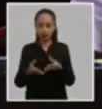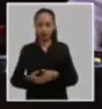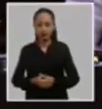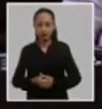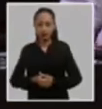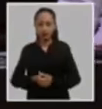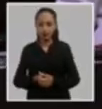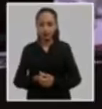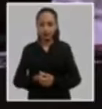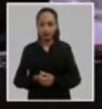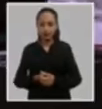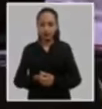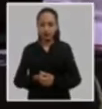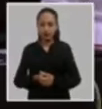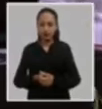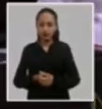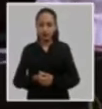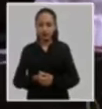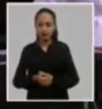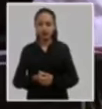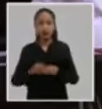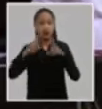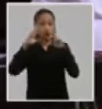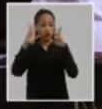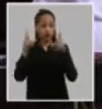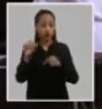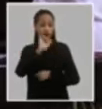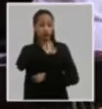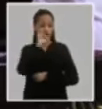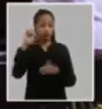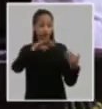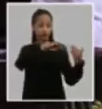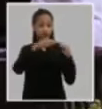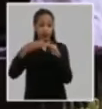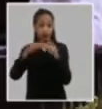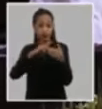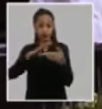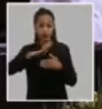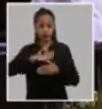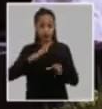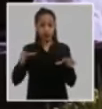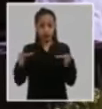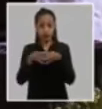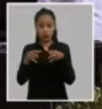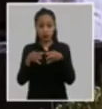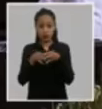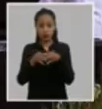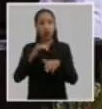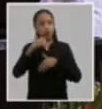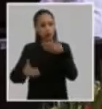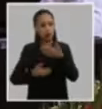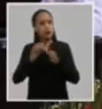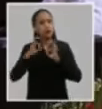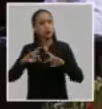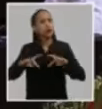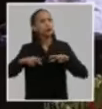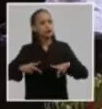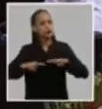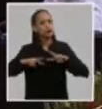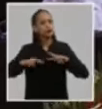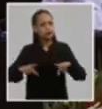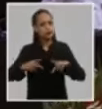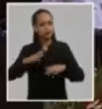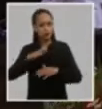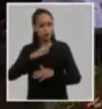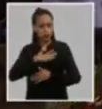que se ha realizado así como los resultados alcanzados en los debates de la comisión a partir de los problemas reiteradamente planteados por nuestros